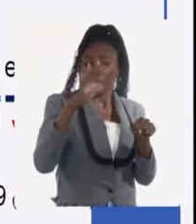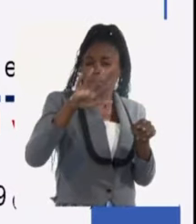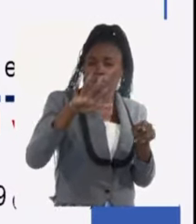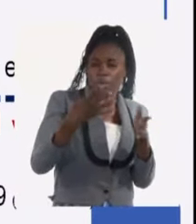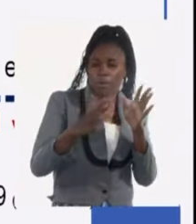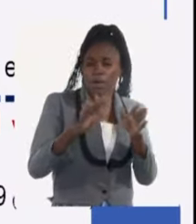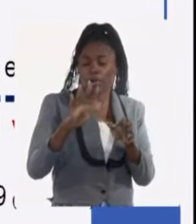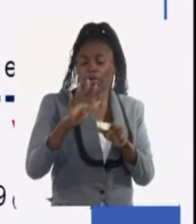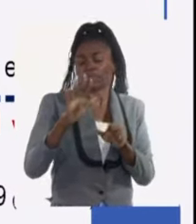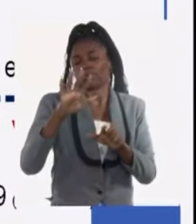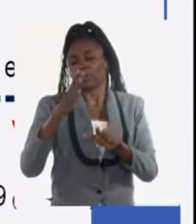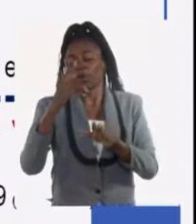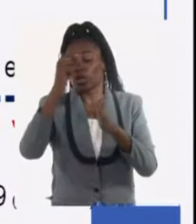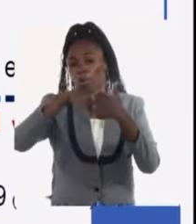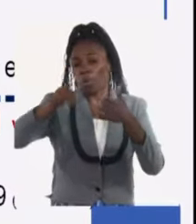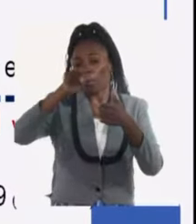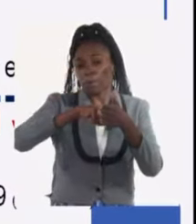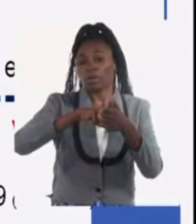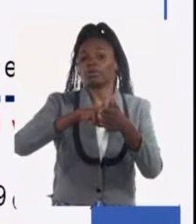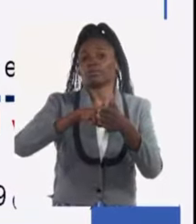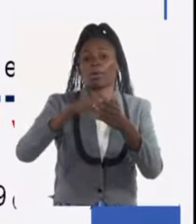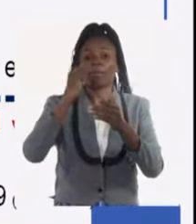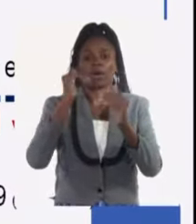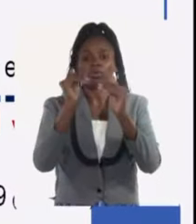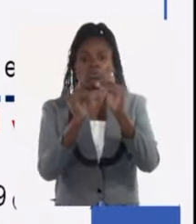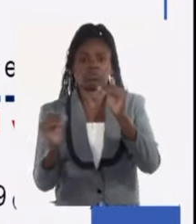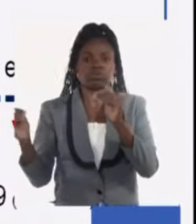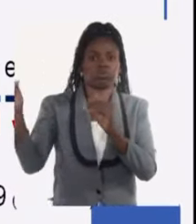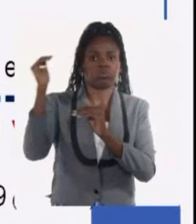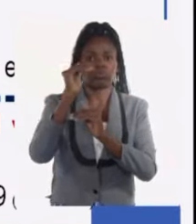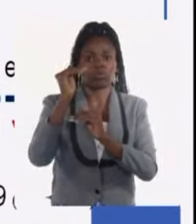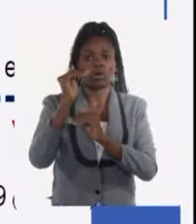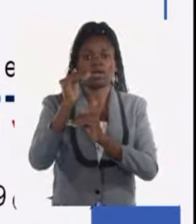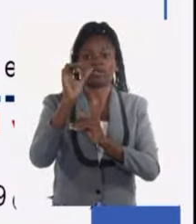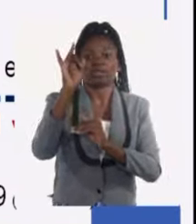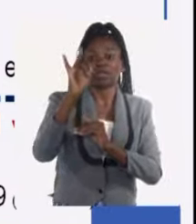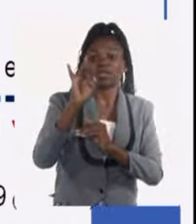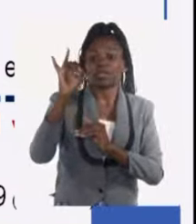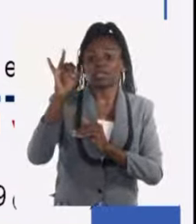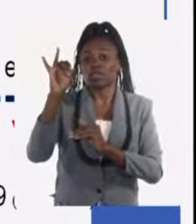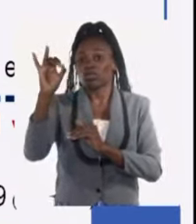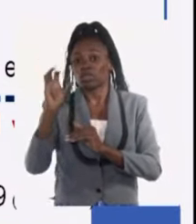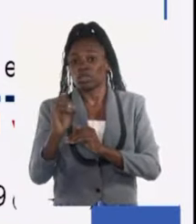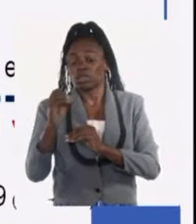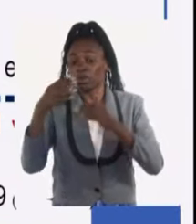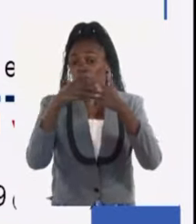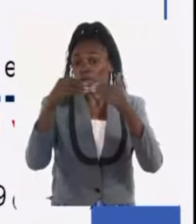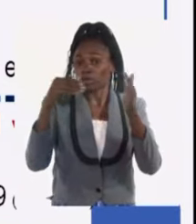inferior a lo que previmos en el plan, en 770 millones de dólares,